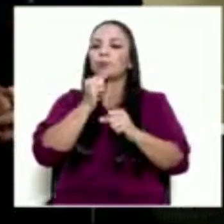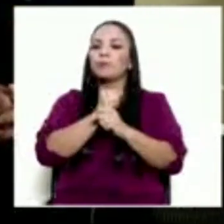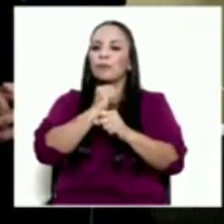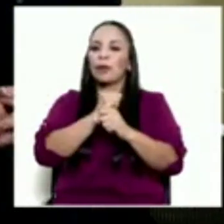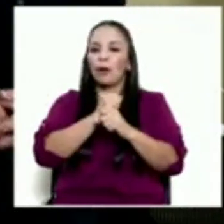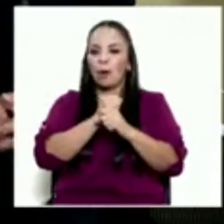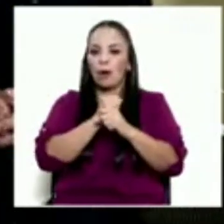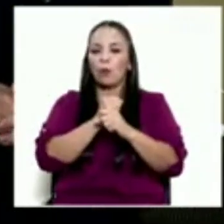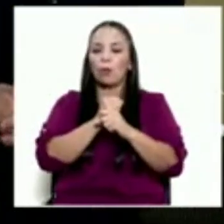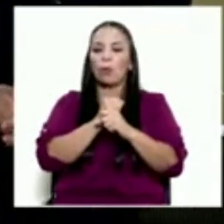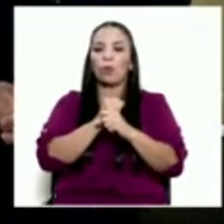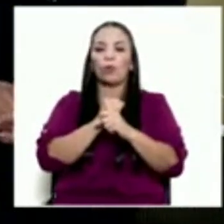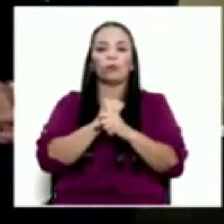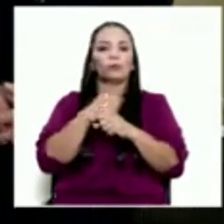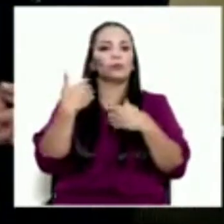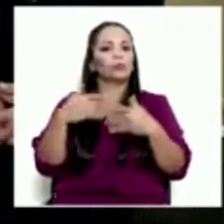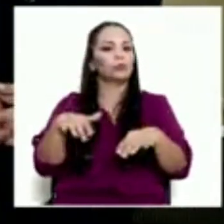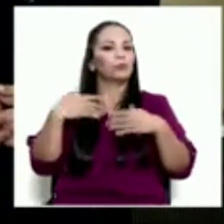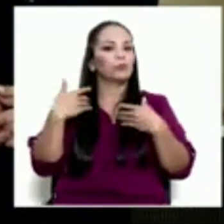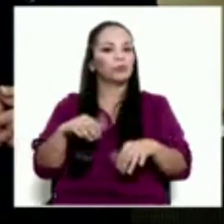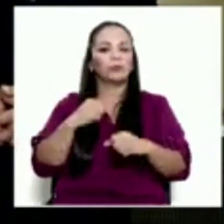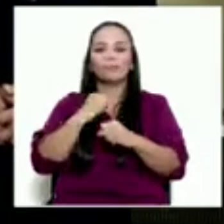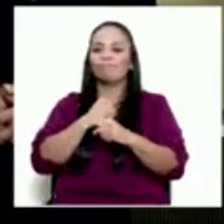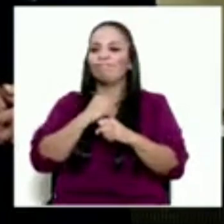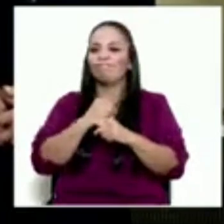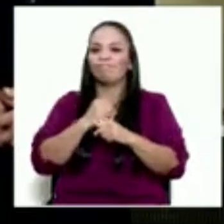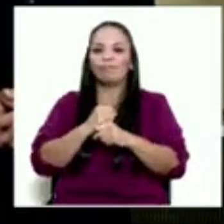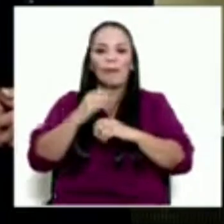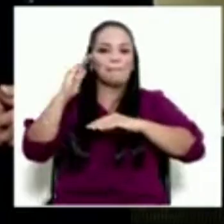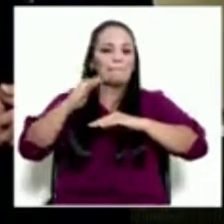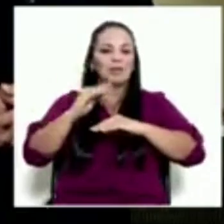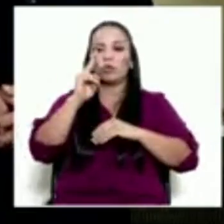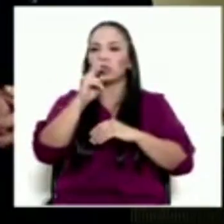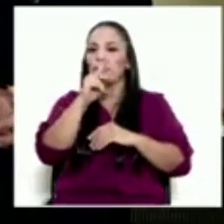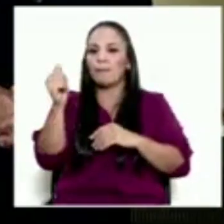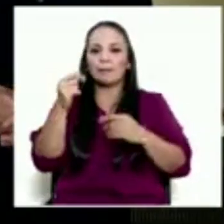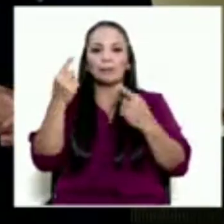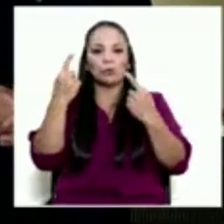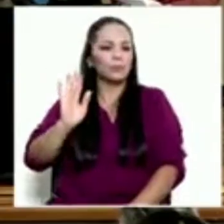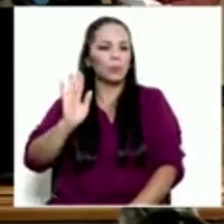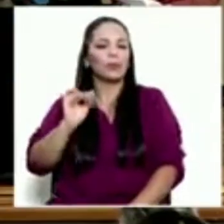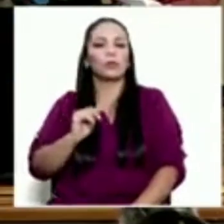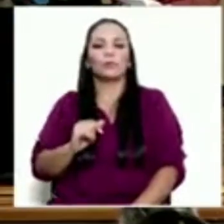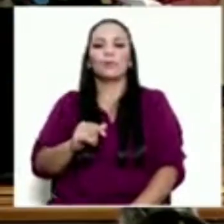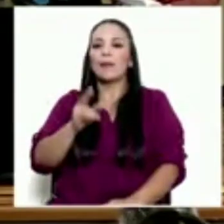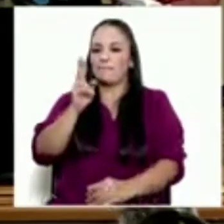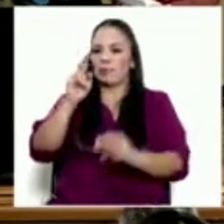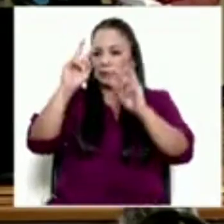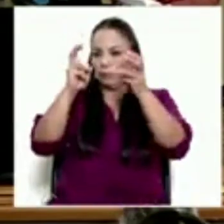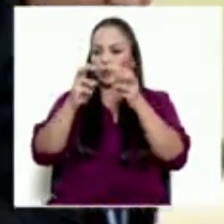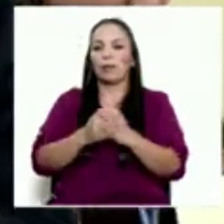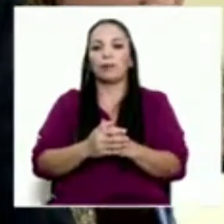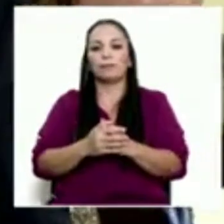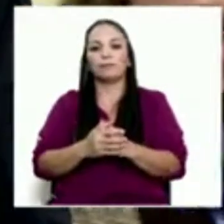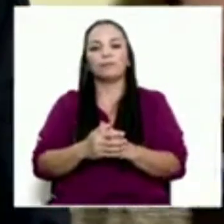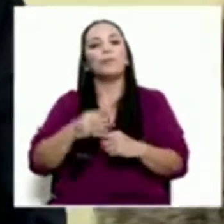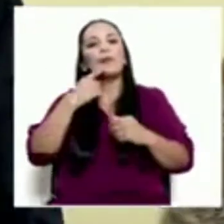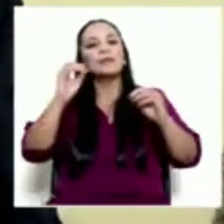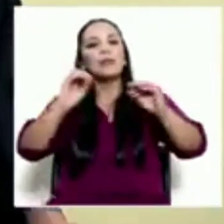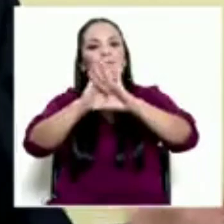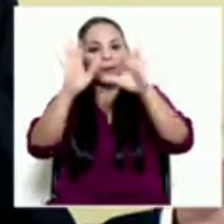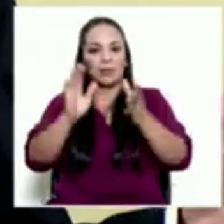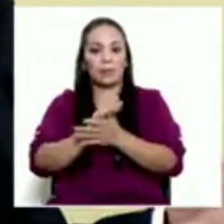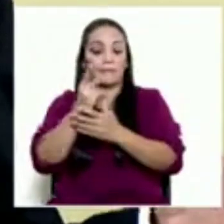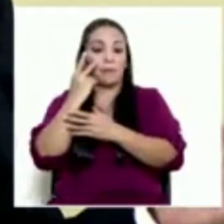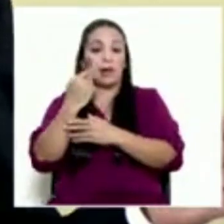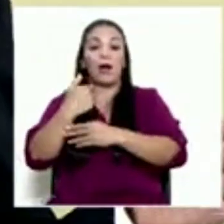titánica de poderlas llenar en menos de dos meses. En ese proceso estamos. Para decirlo en plata blanca, hay